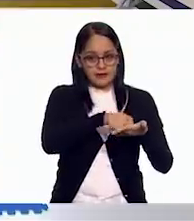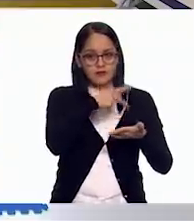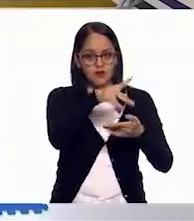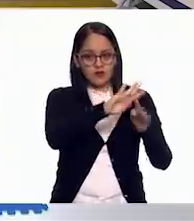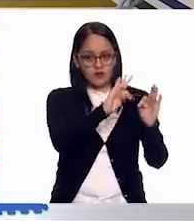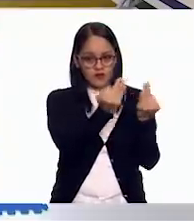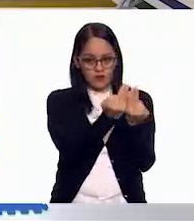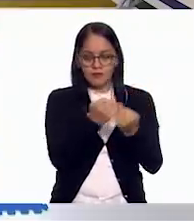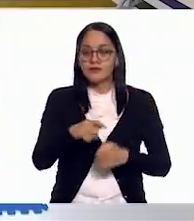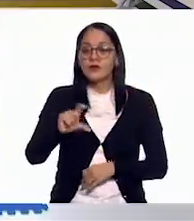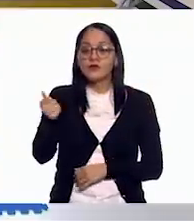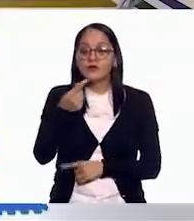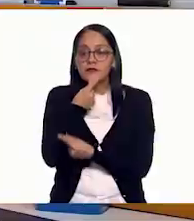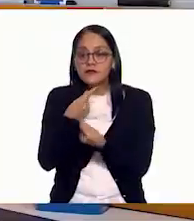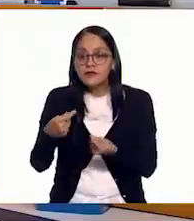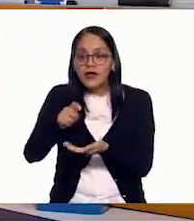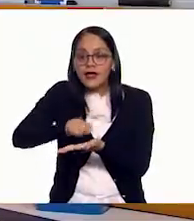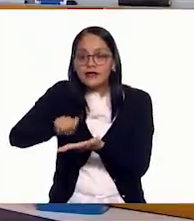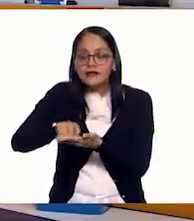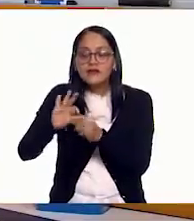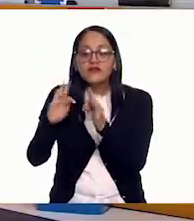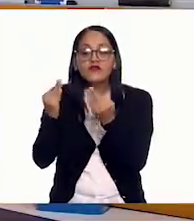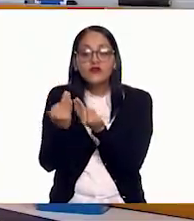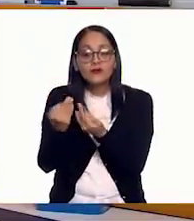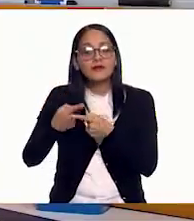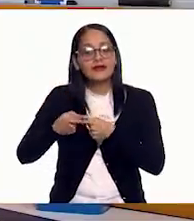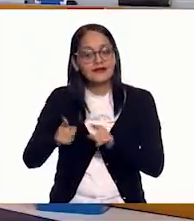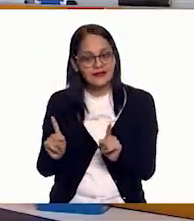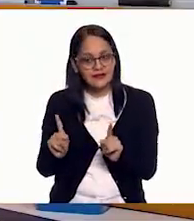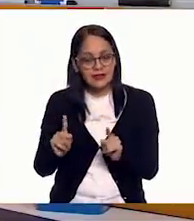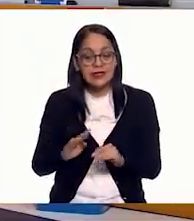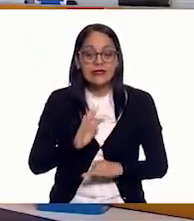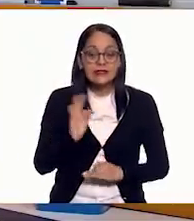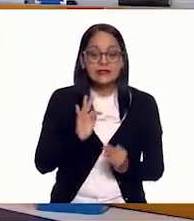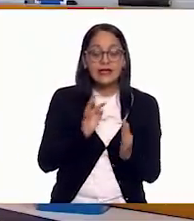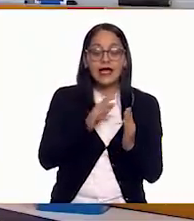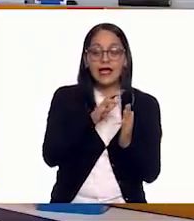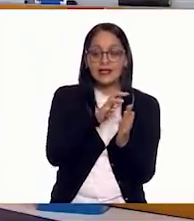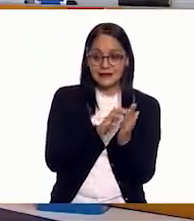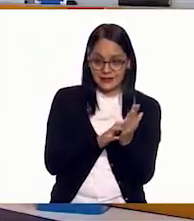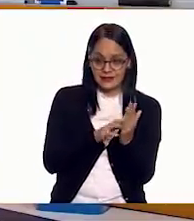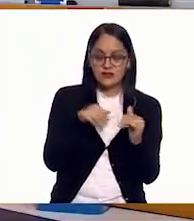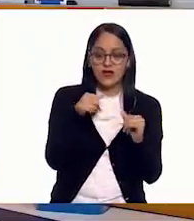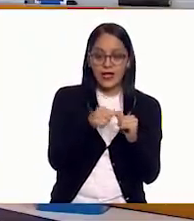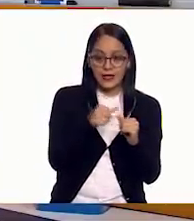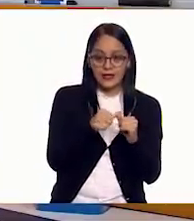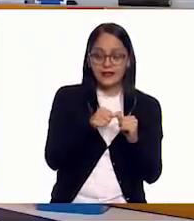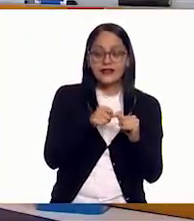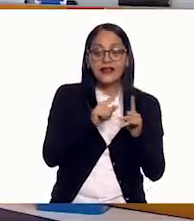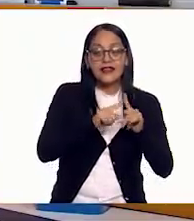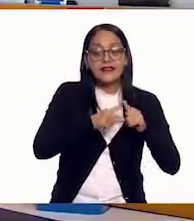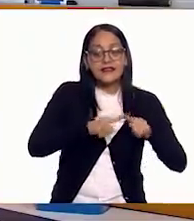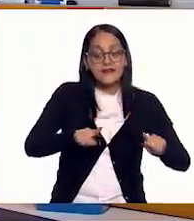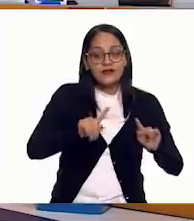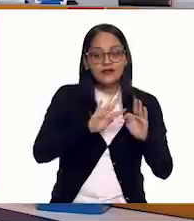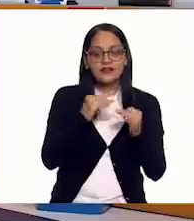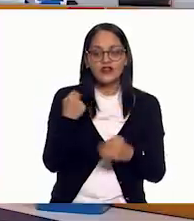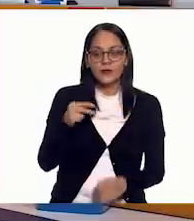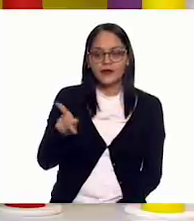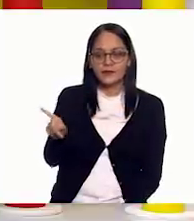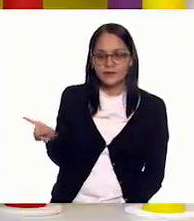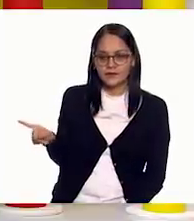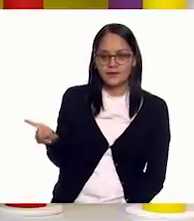nuestros niños de otra y a lo mejor encuentran en un texto otro tipo de letra, que en este caso es la tipografía.